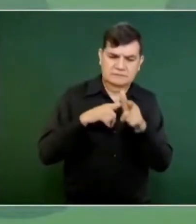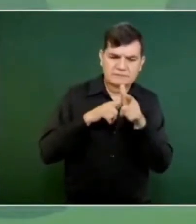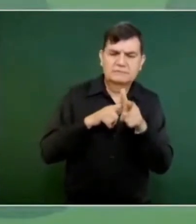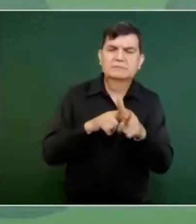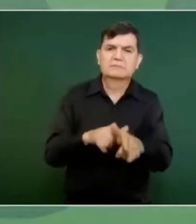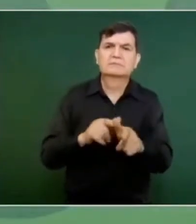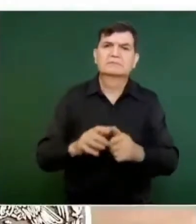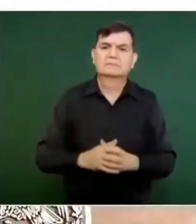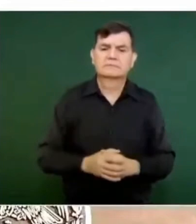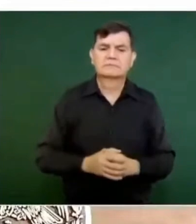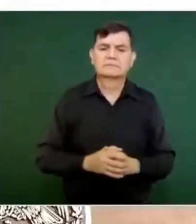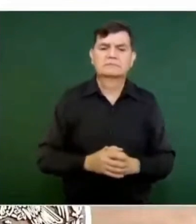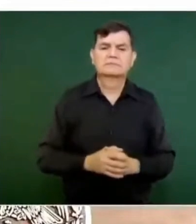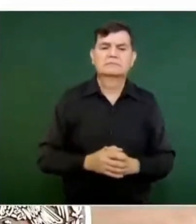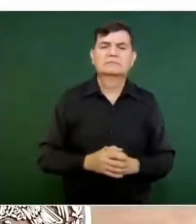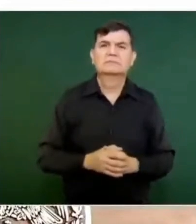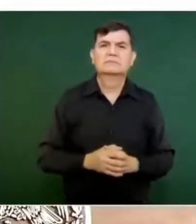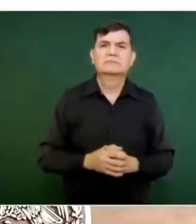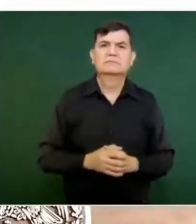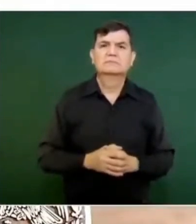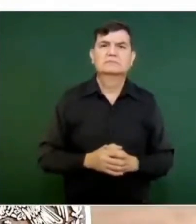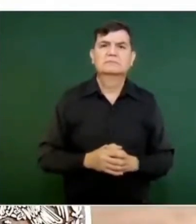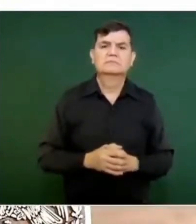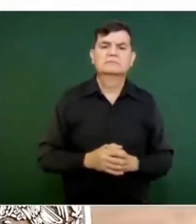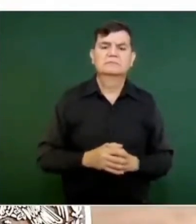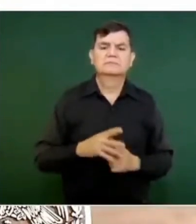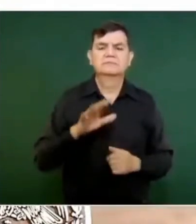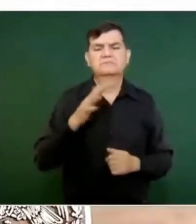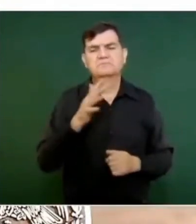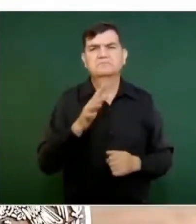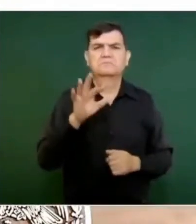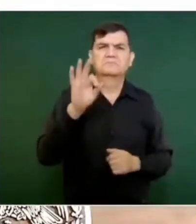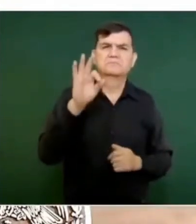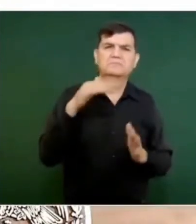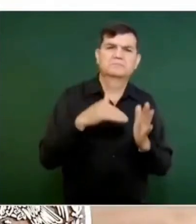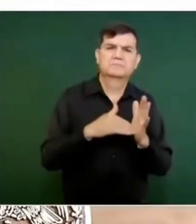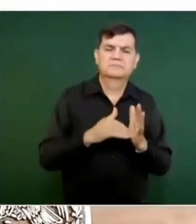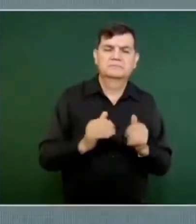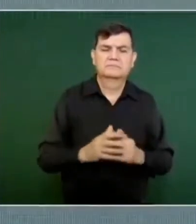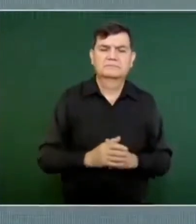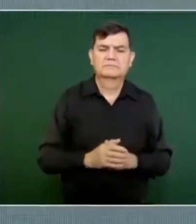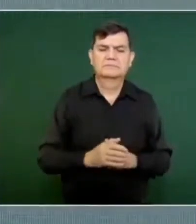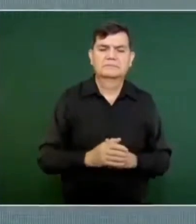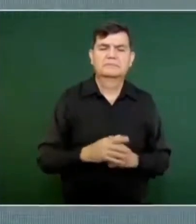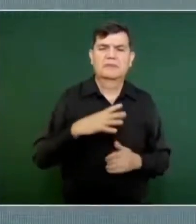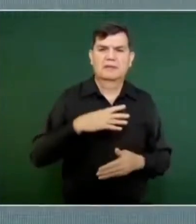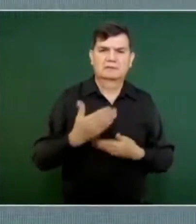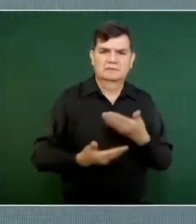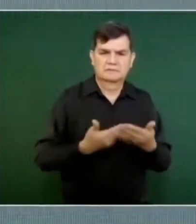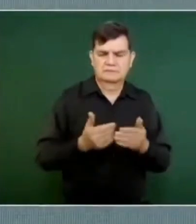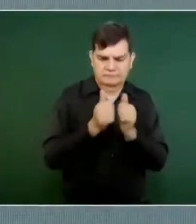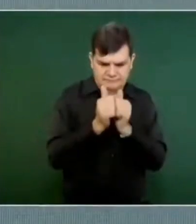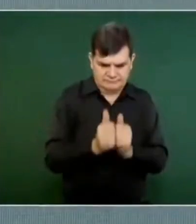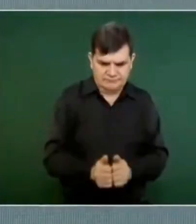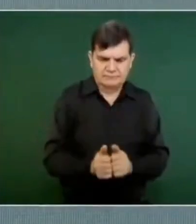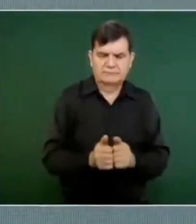como 40 mil servidores públicos,